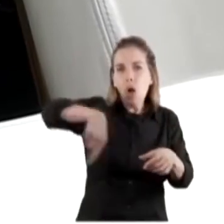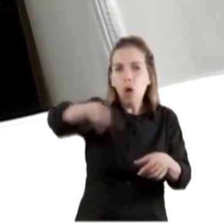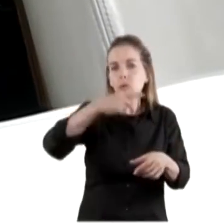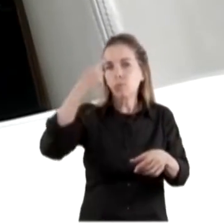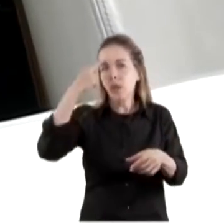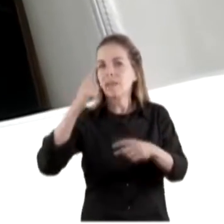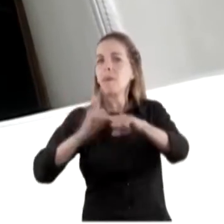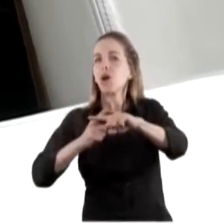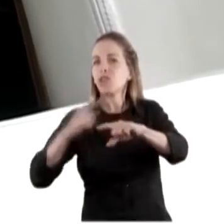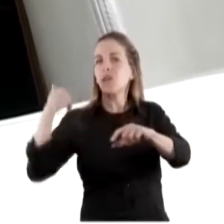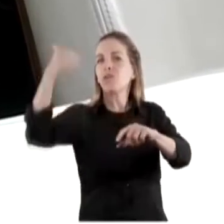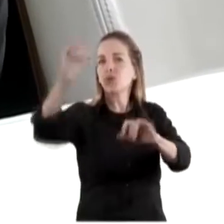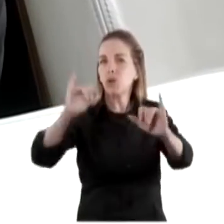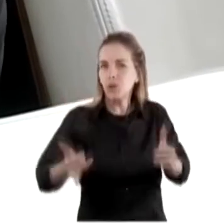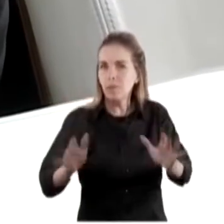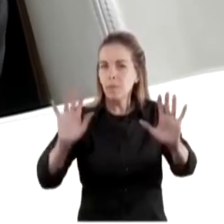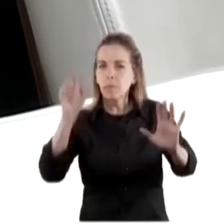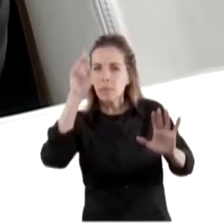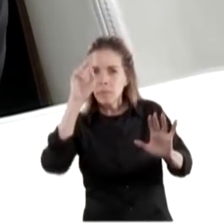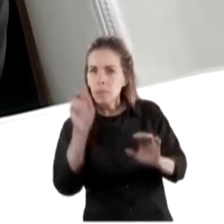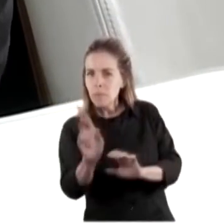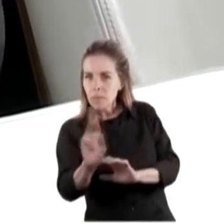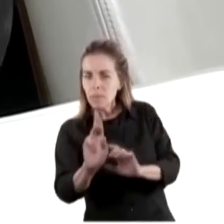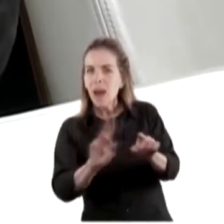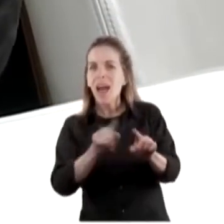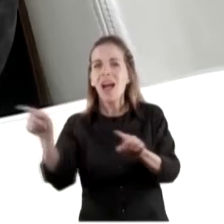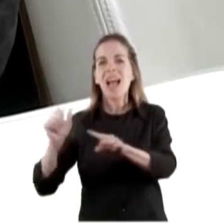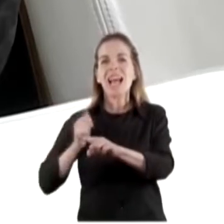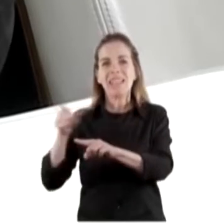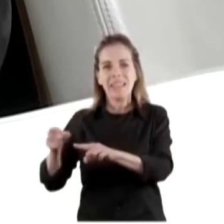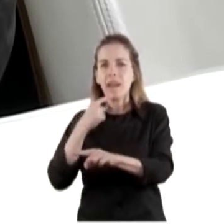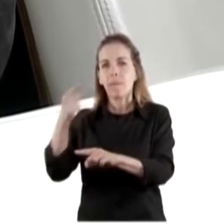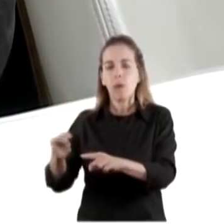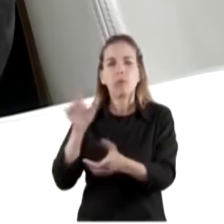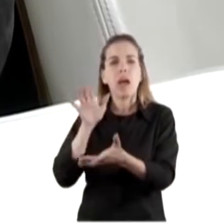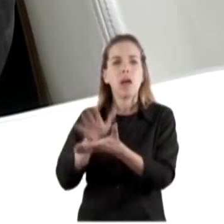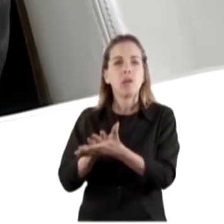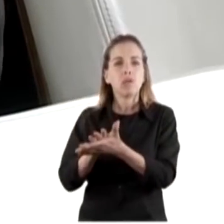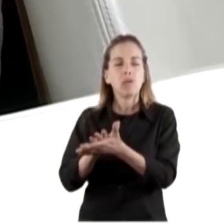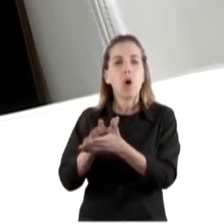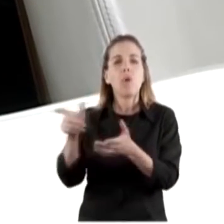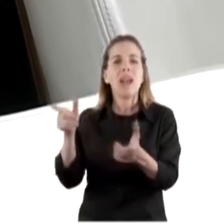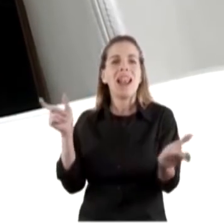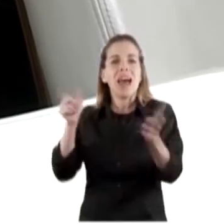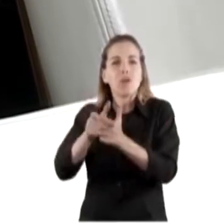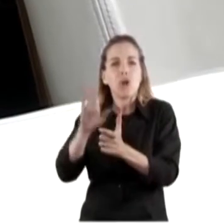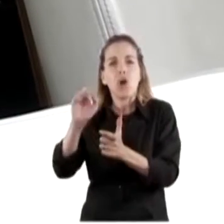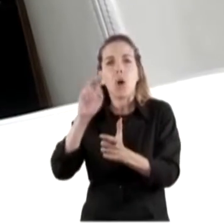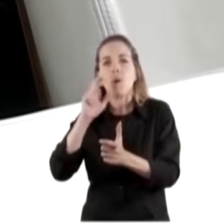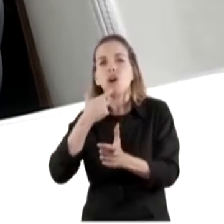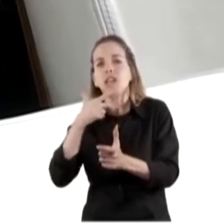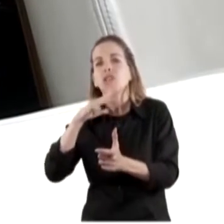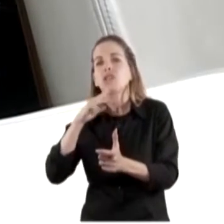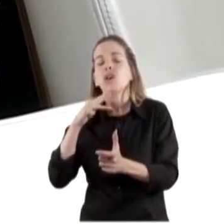relación a largo plazo. Y si me permite una pregunta para el Canciller en relación con el diálogo con Boris Johnson. ¿No fue